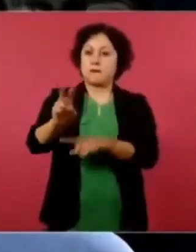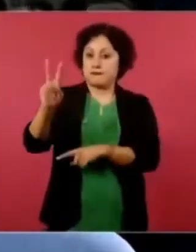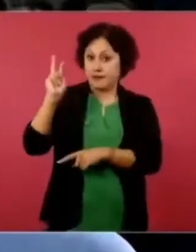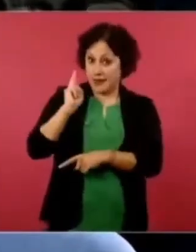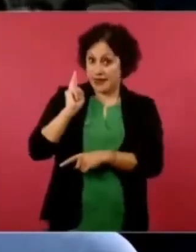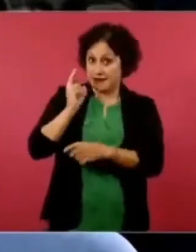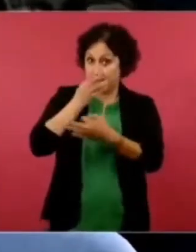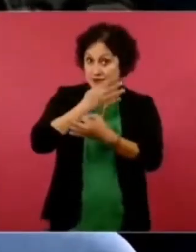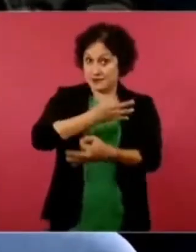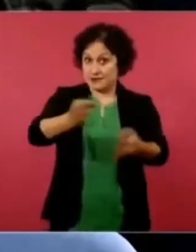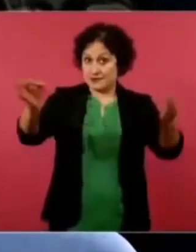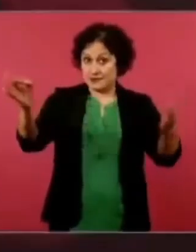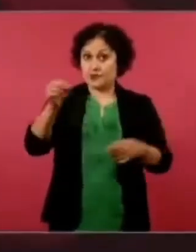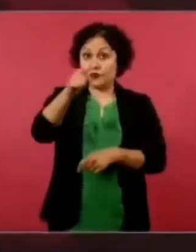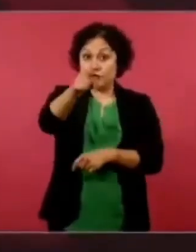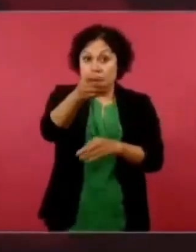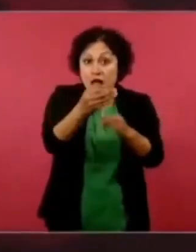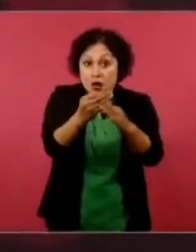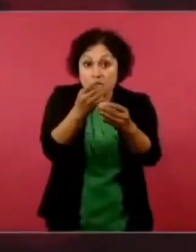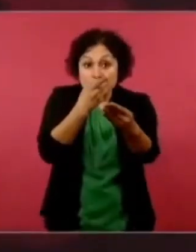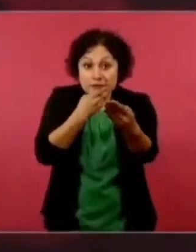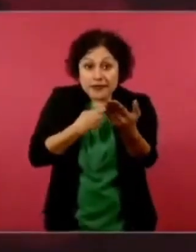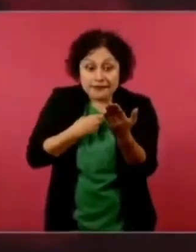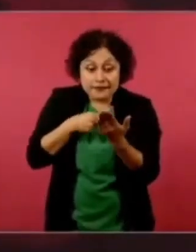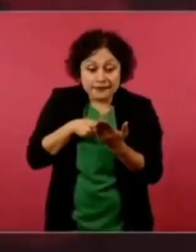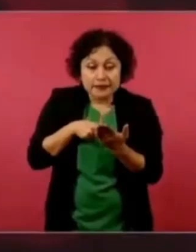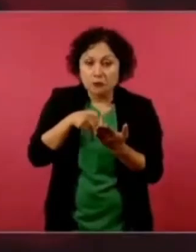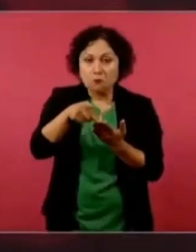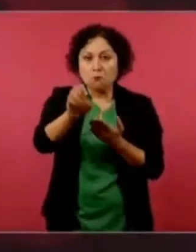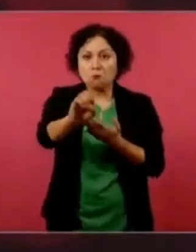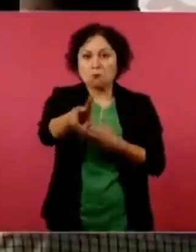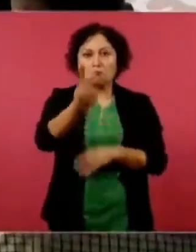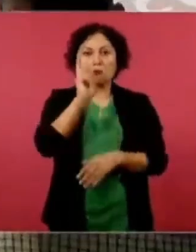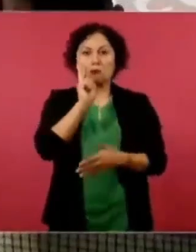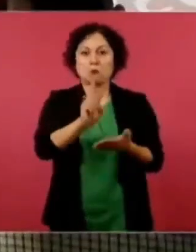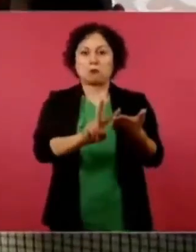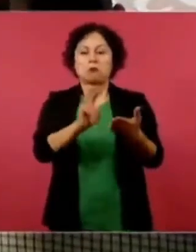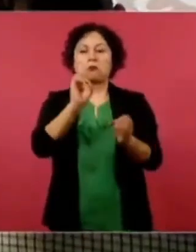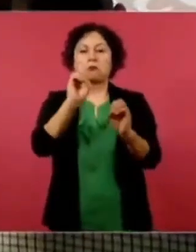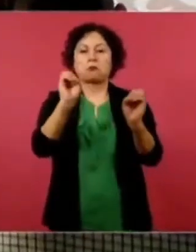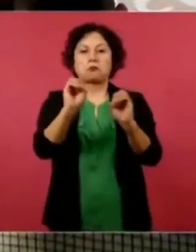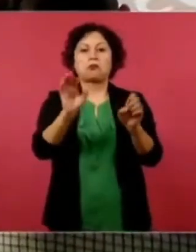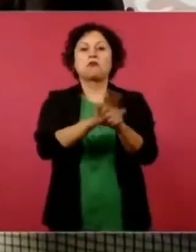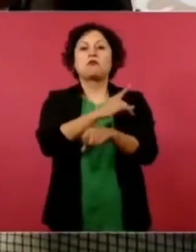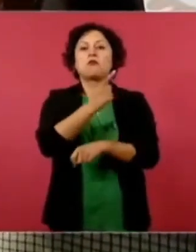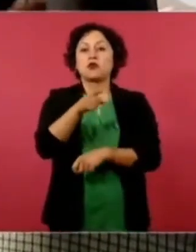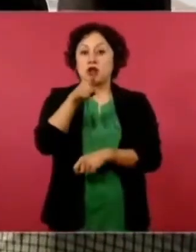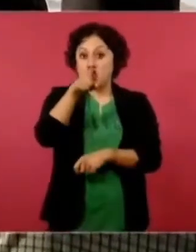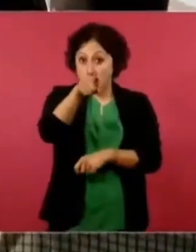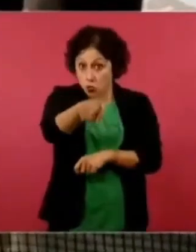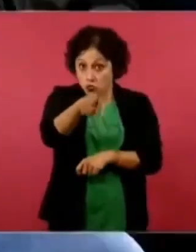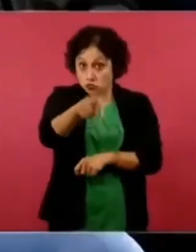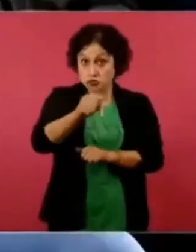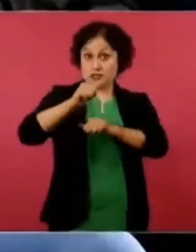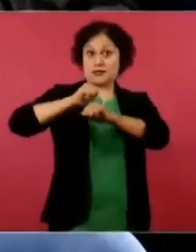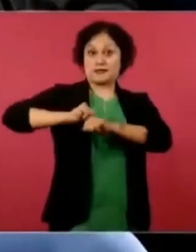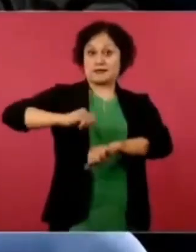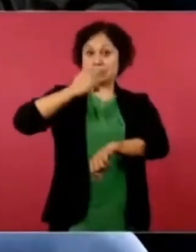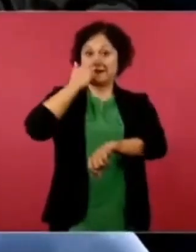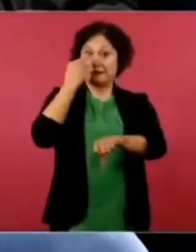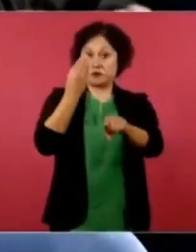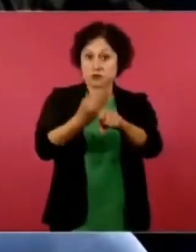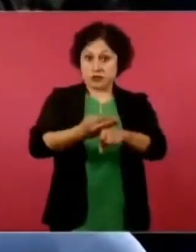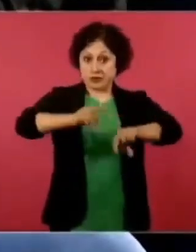no le han pasado ese comunicado, porque si usted está llevando el caso de Ayotzinapa a profundidad,